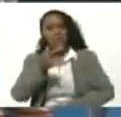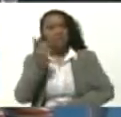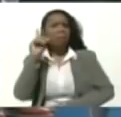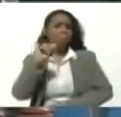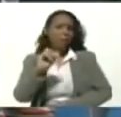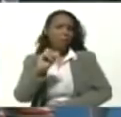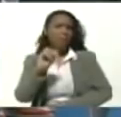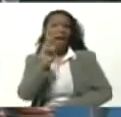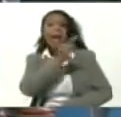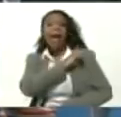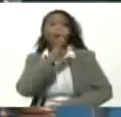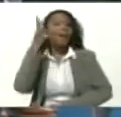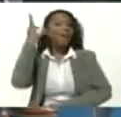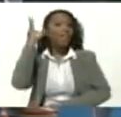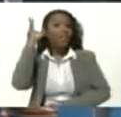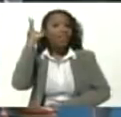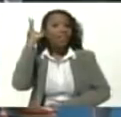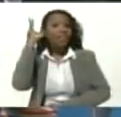jefas